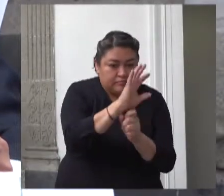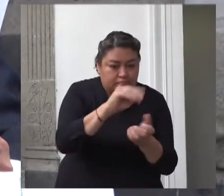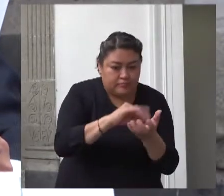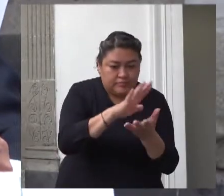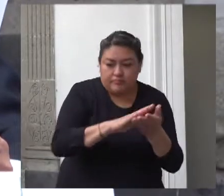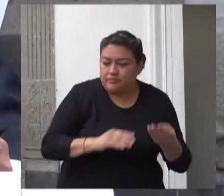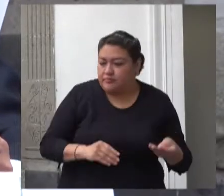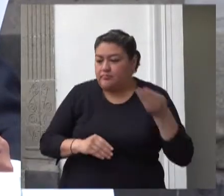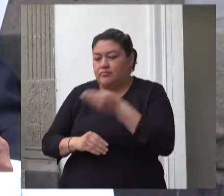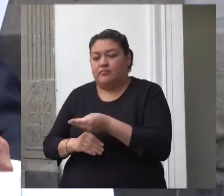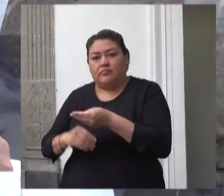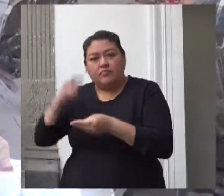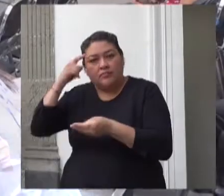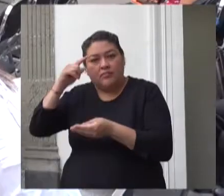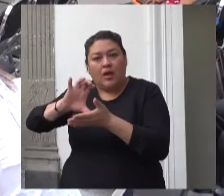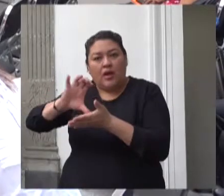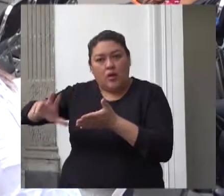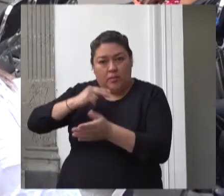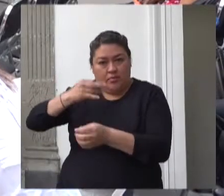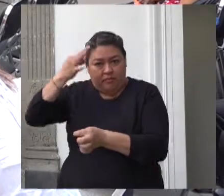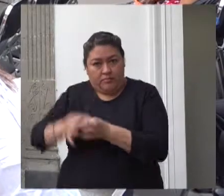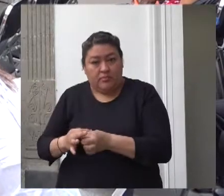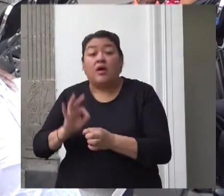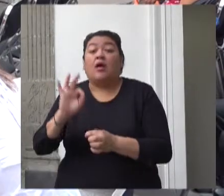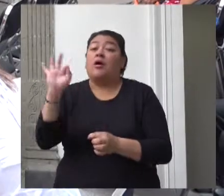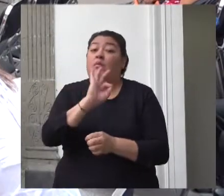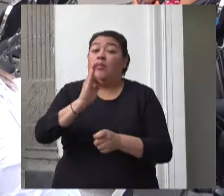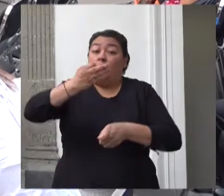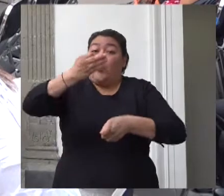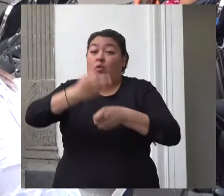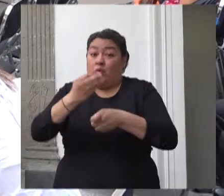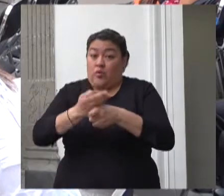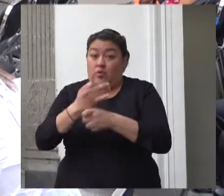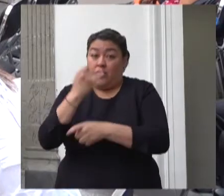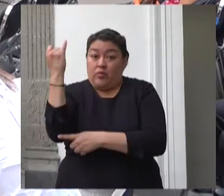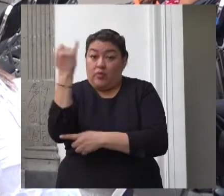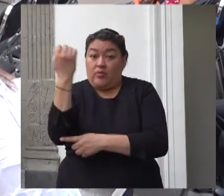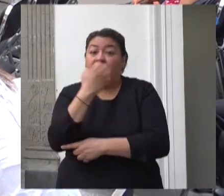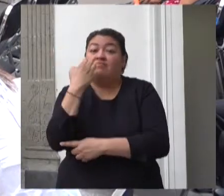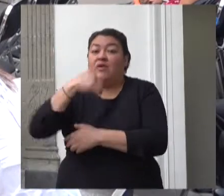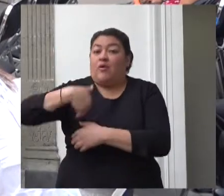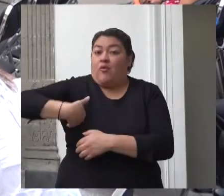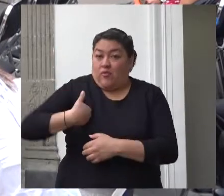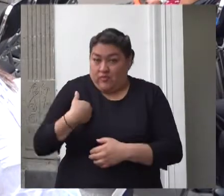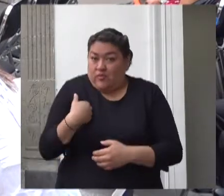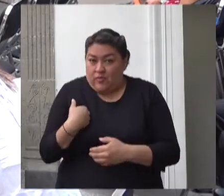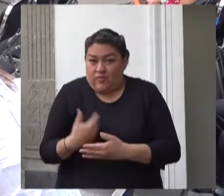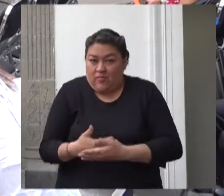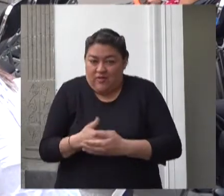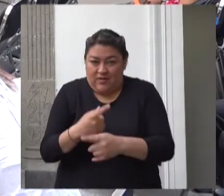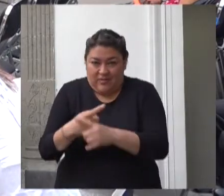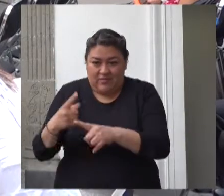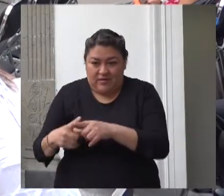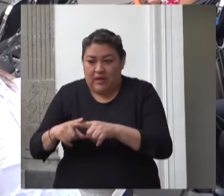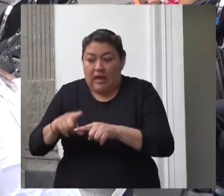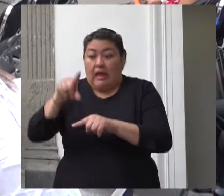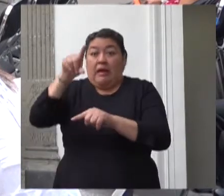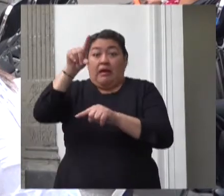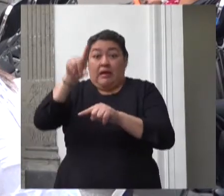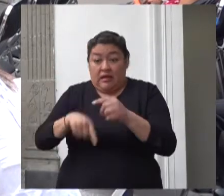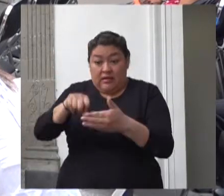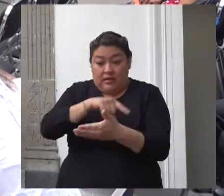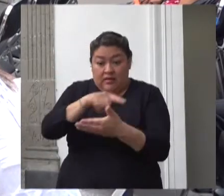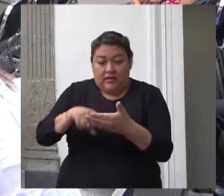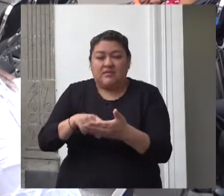con el riesgo de que las medidas regresivas sobre el programa de estancias infantiles deriven en un